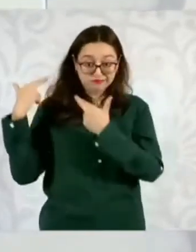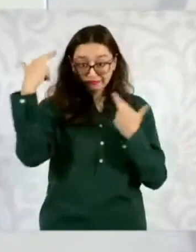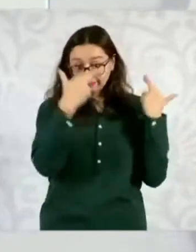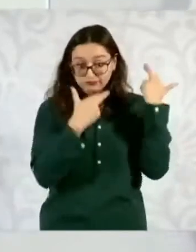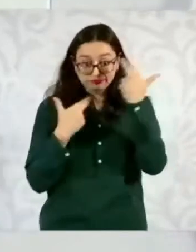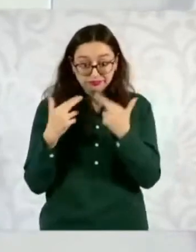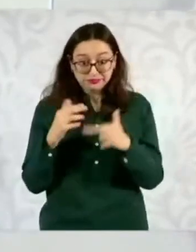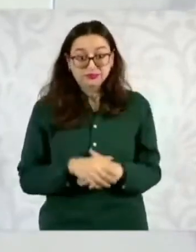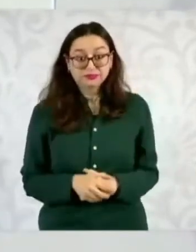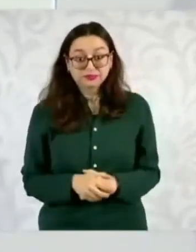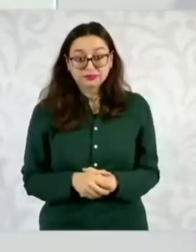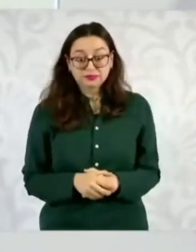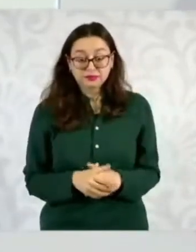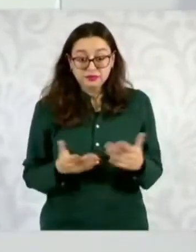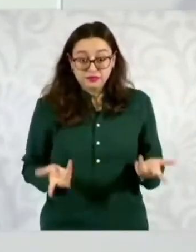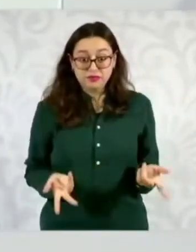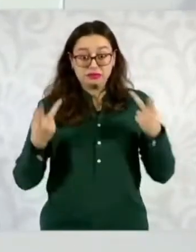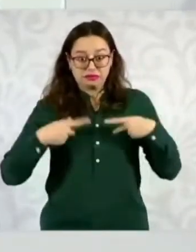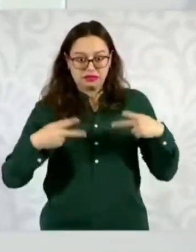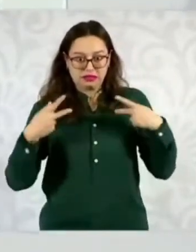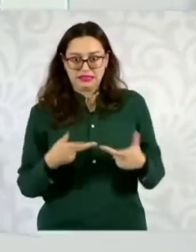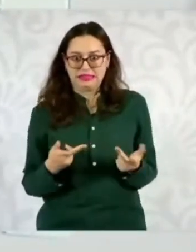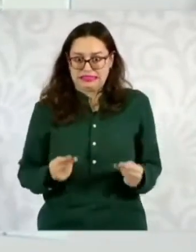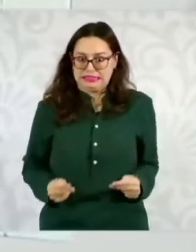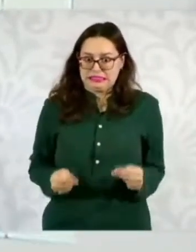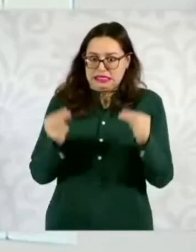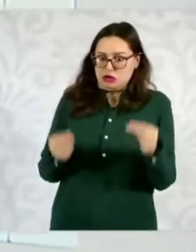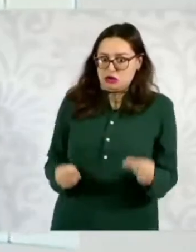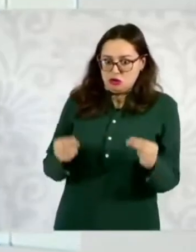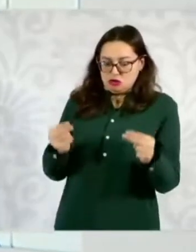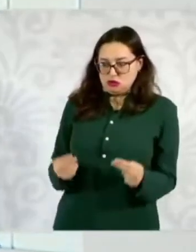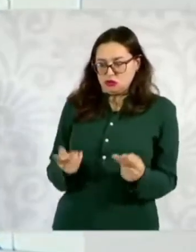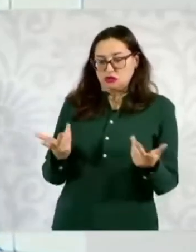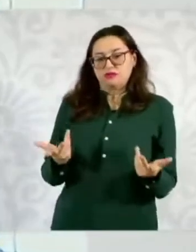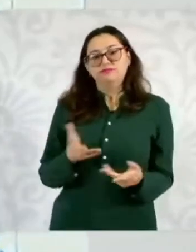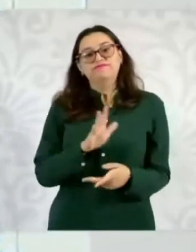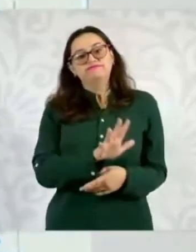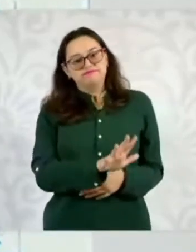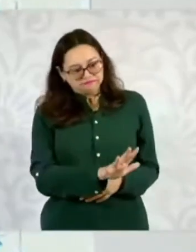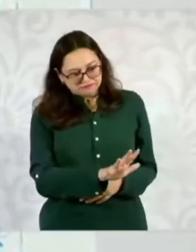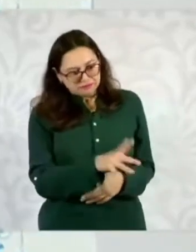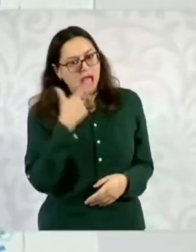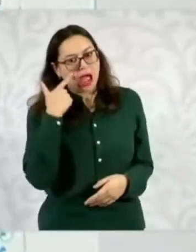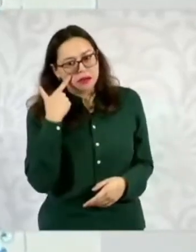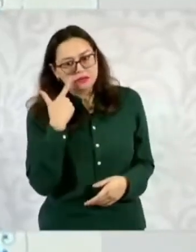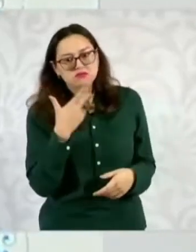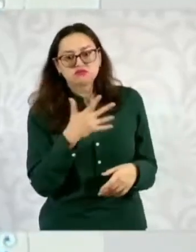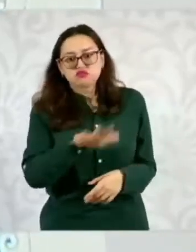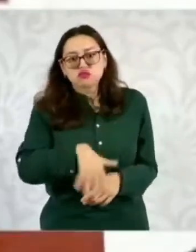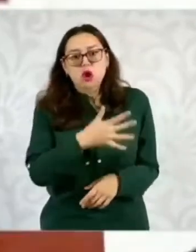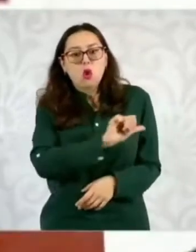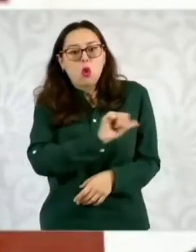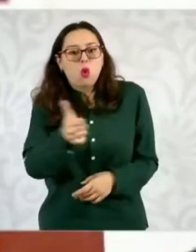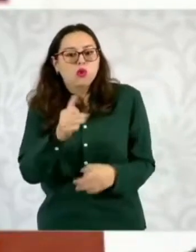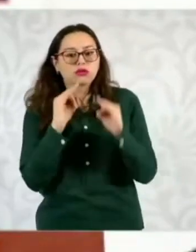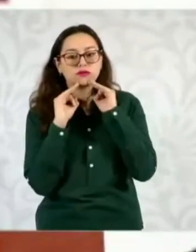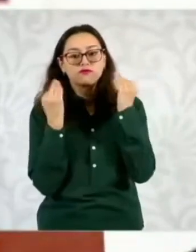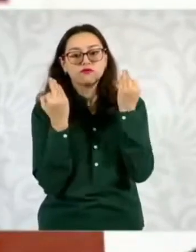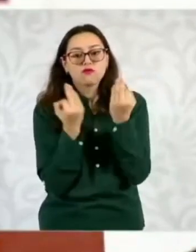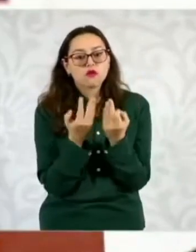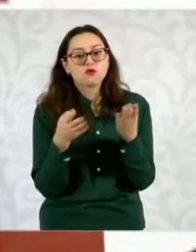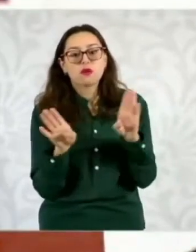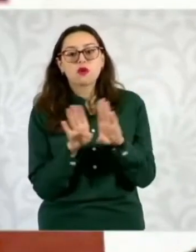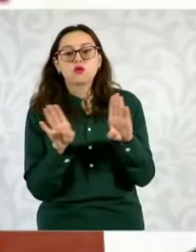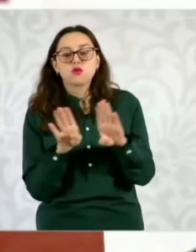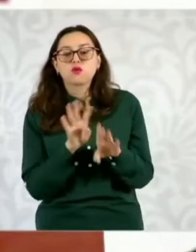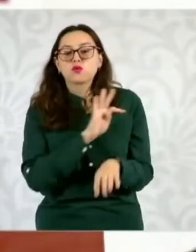caso, si hay personas que viven de estas prácticas, pues buscar una